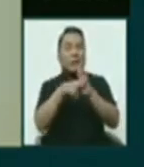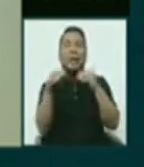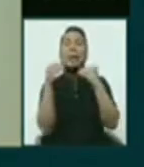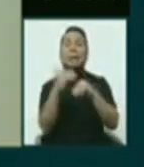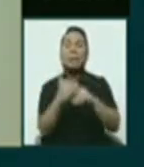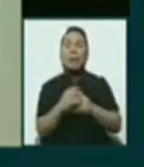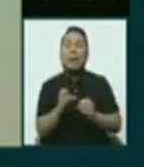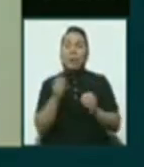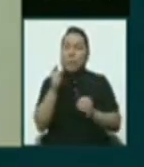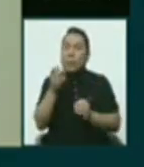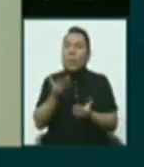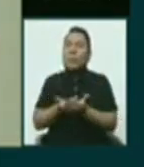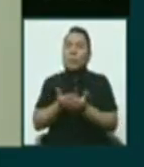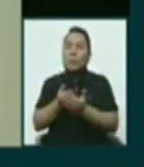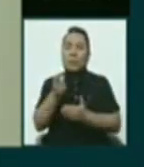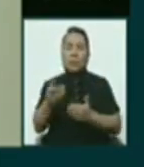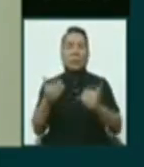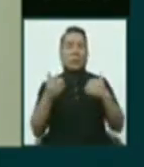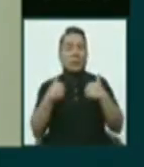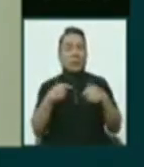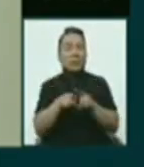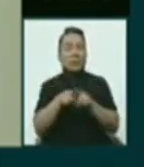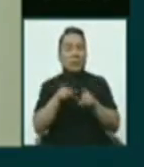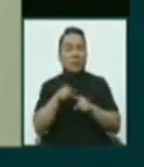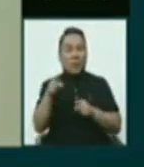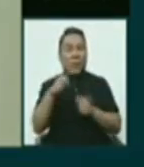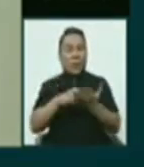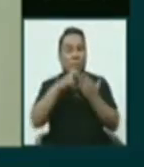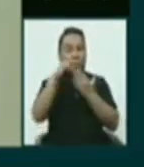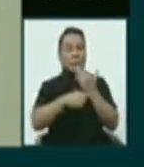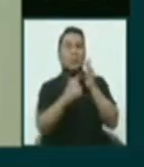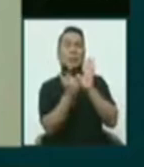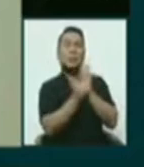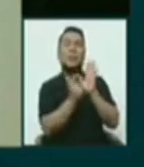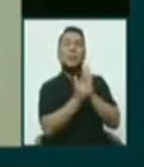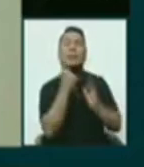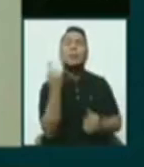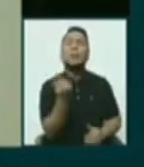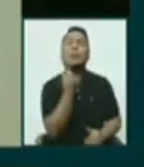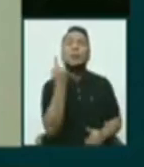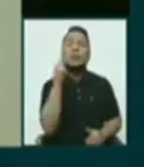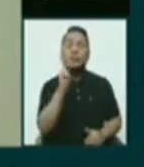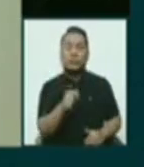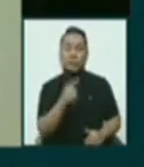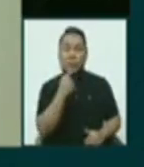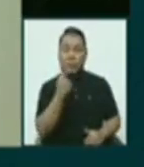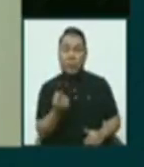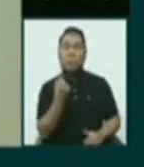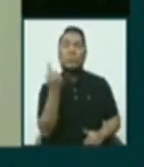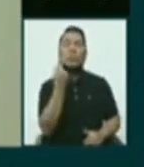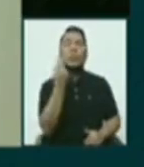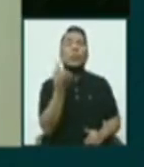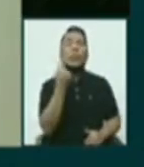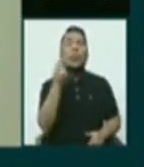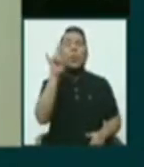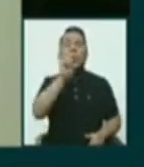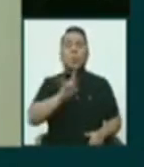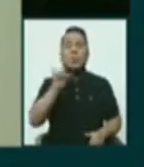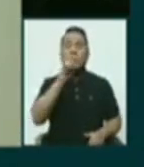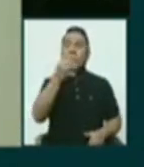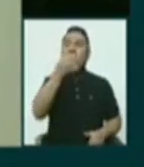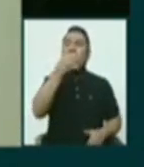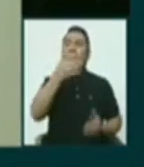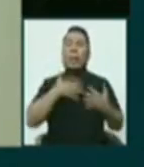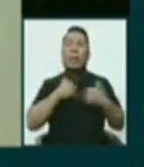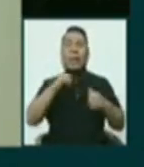Y eso tenemos que sacar un proyecto de ley para que solamente sea, como dice, para uso medicinal, porque